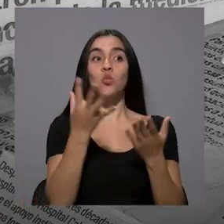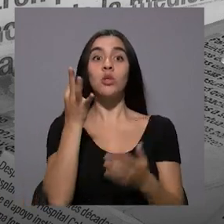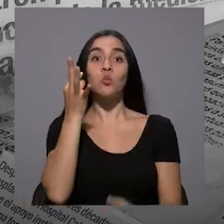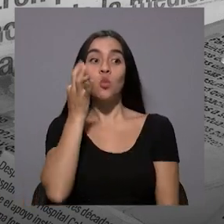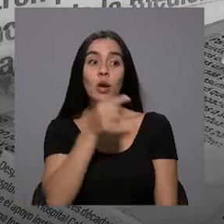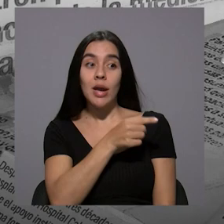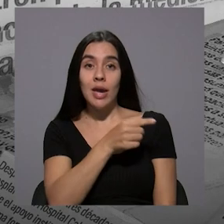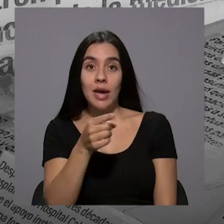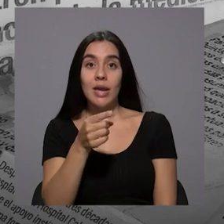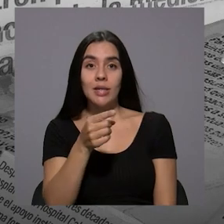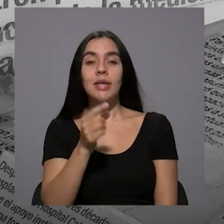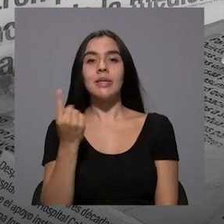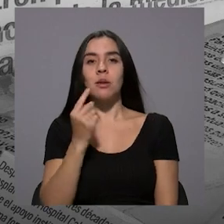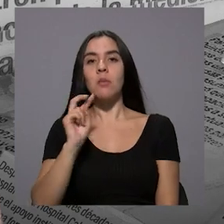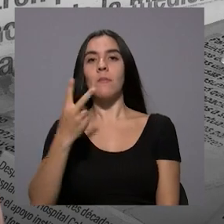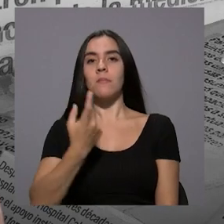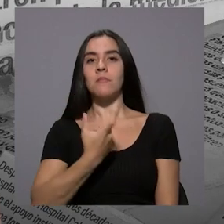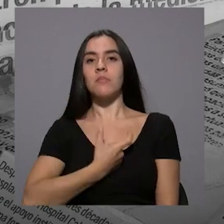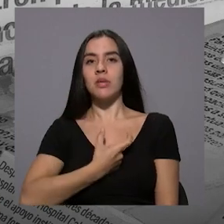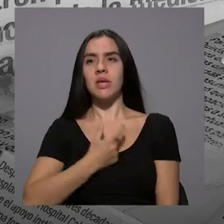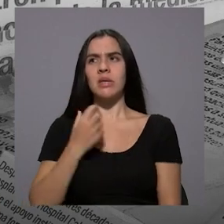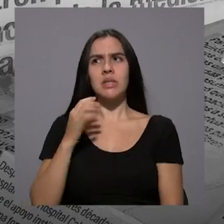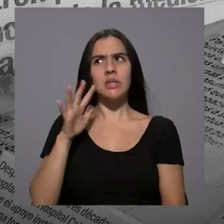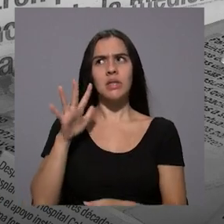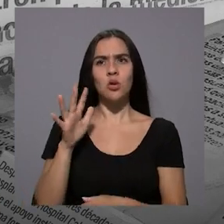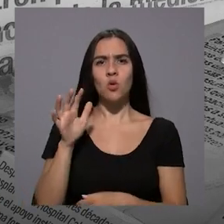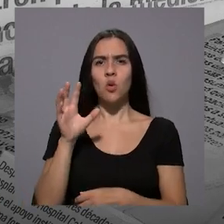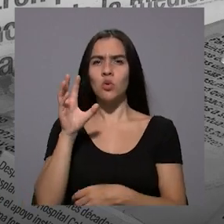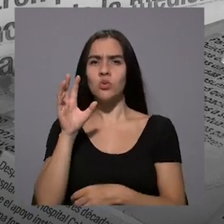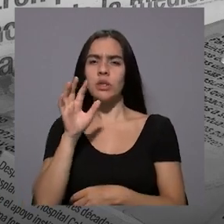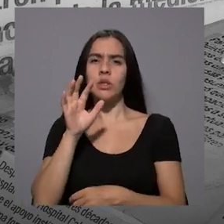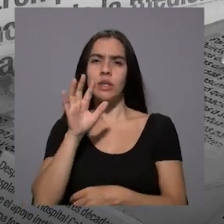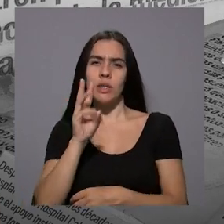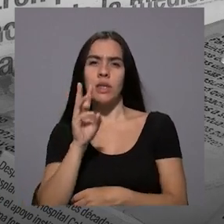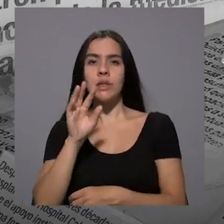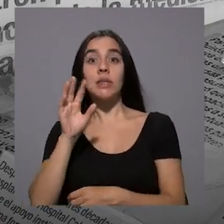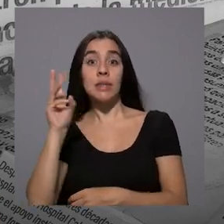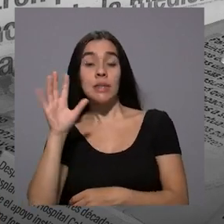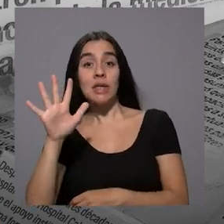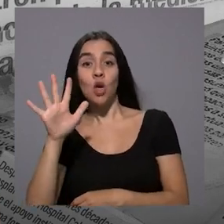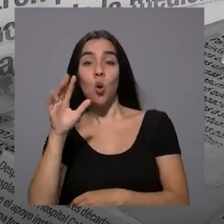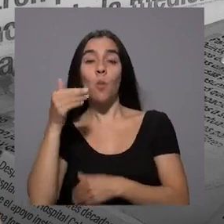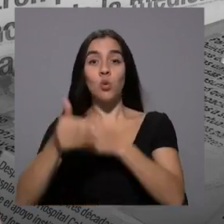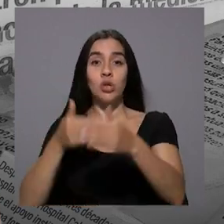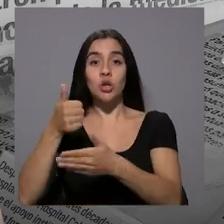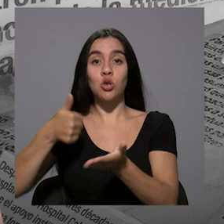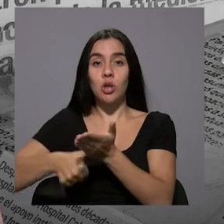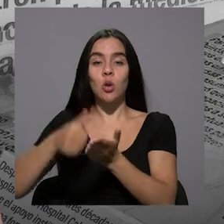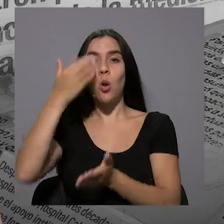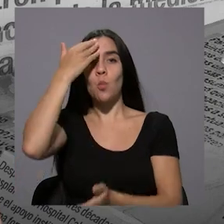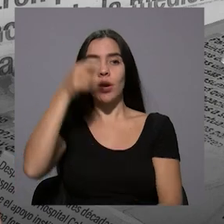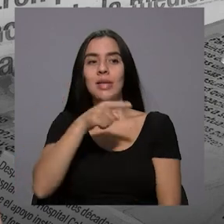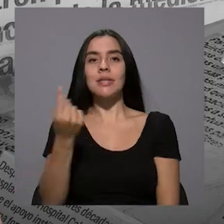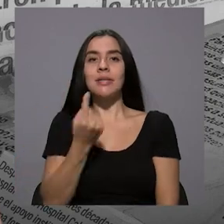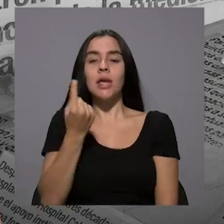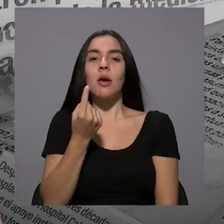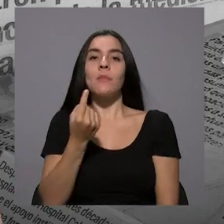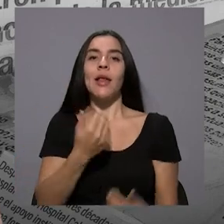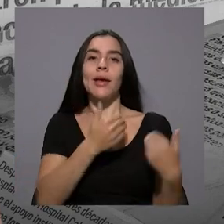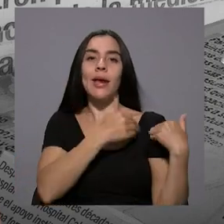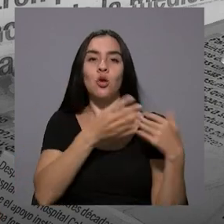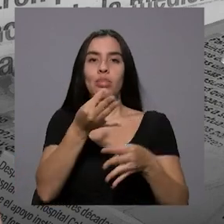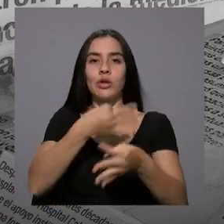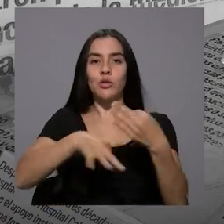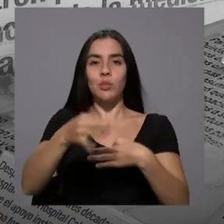habían quedado en segundo plano a lo largo de los últimos cinco o seis procesos electorales porque siempre habían quedado en los cargos de